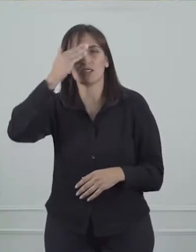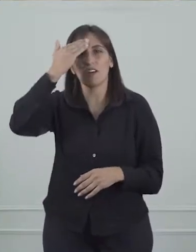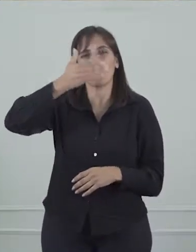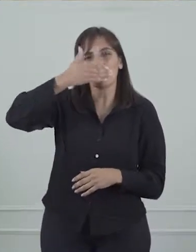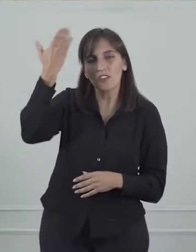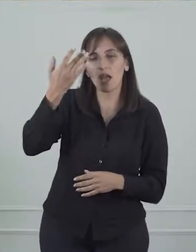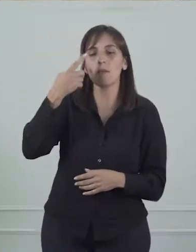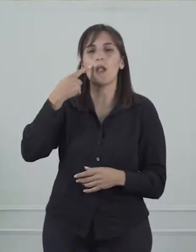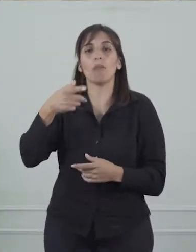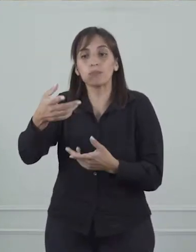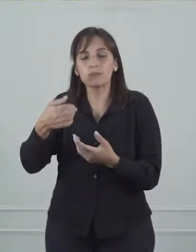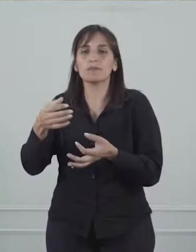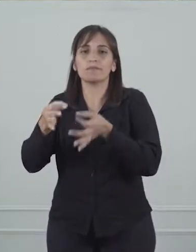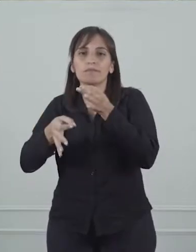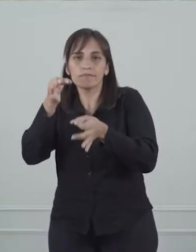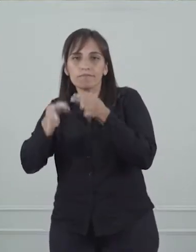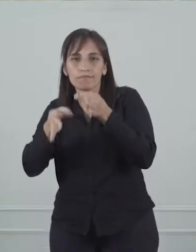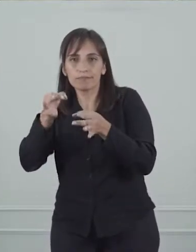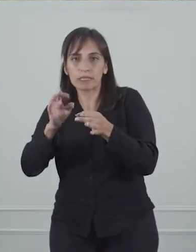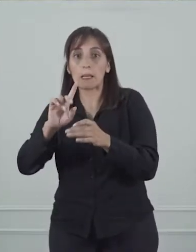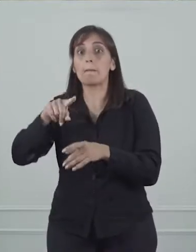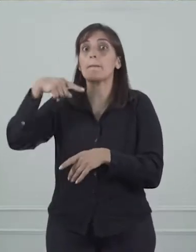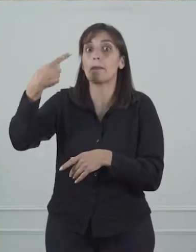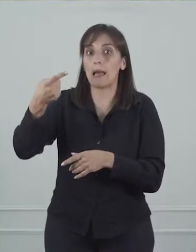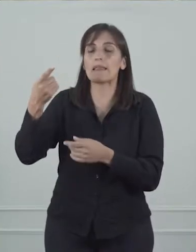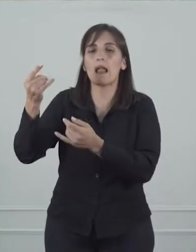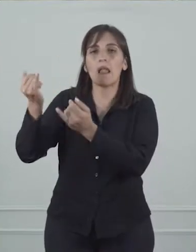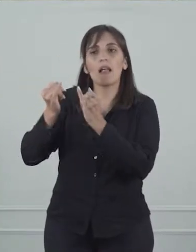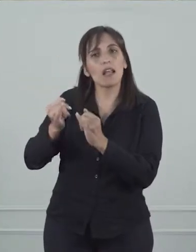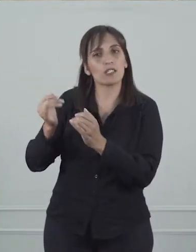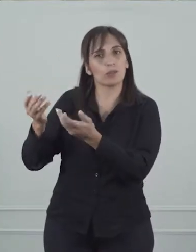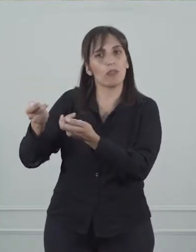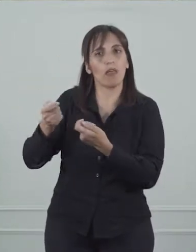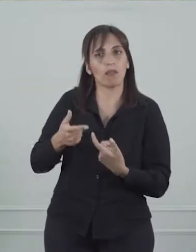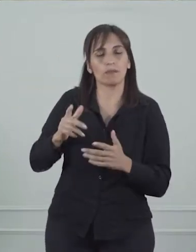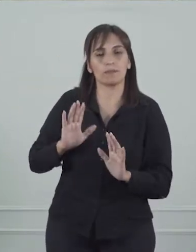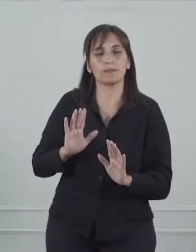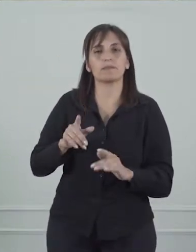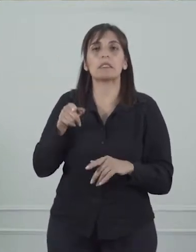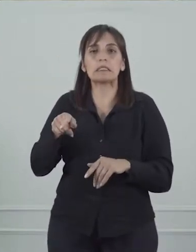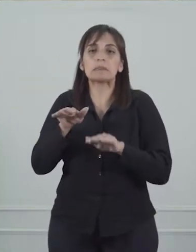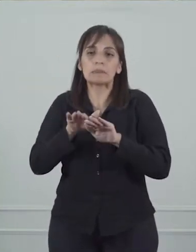correspondiente para ser analizada en el día de mañana. El paciente está estable.